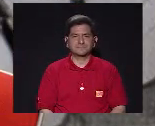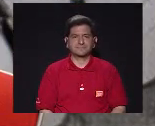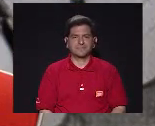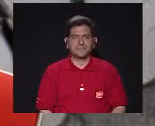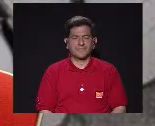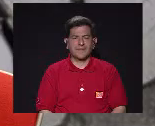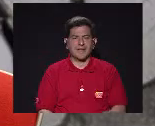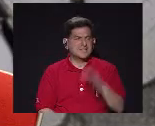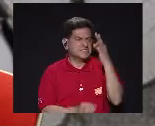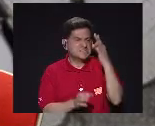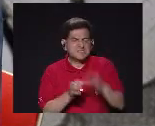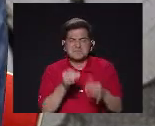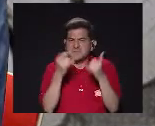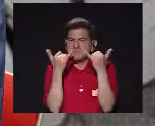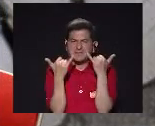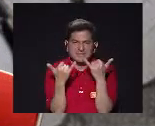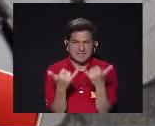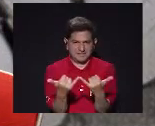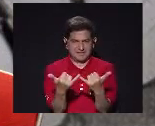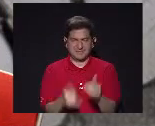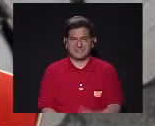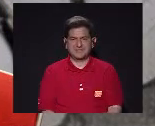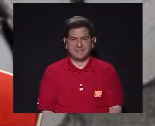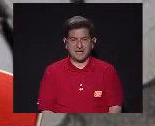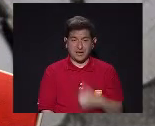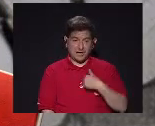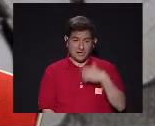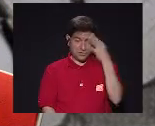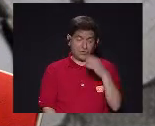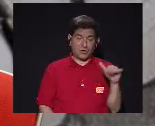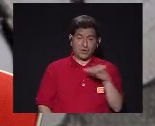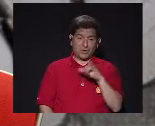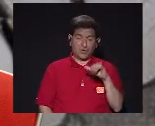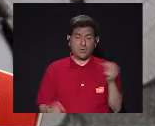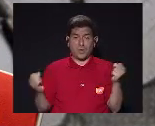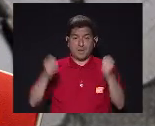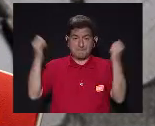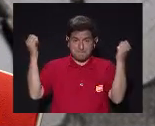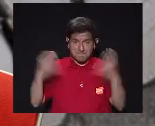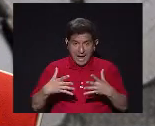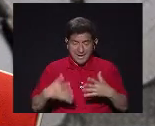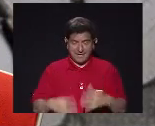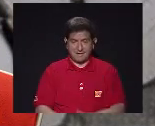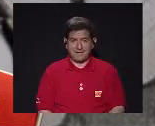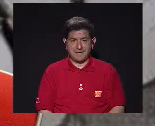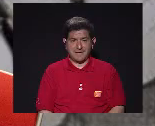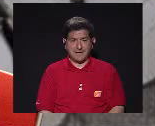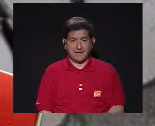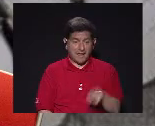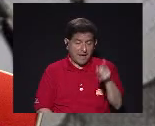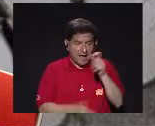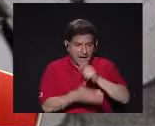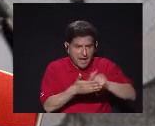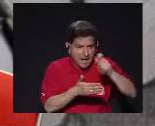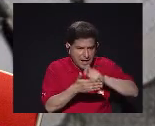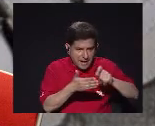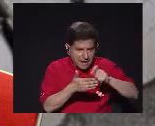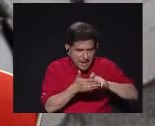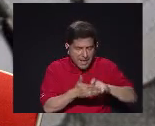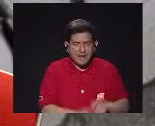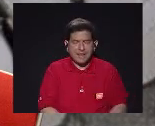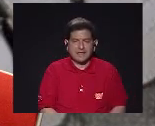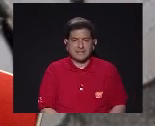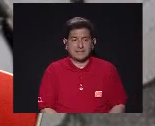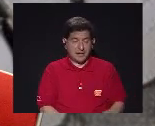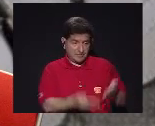Ese simple hecho De poder A mí me parece Mágico La situación De poder Hacer la letra La música